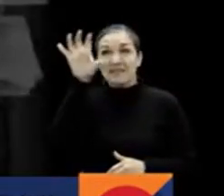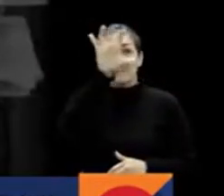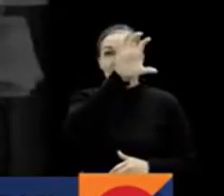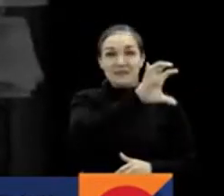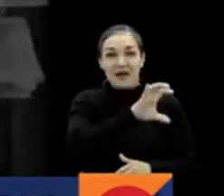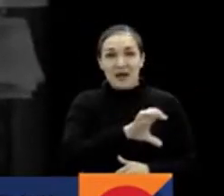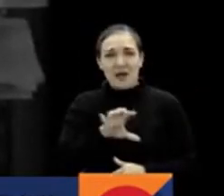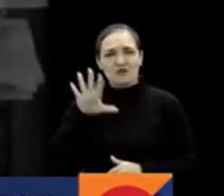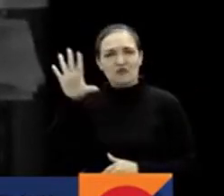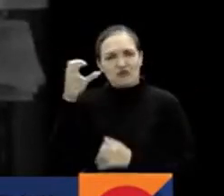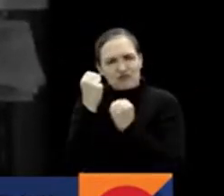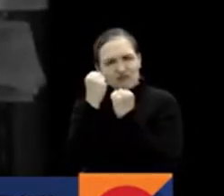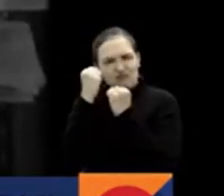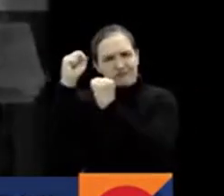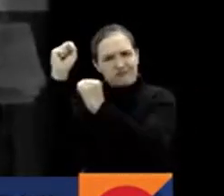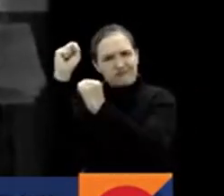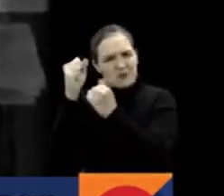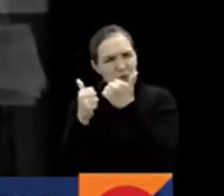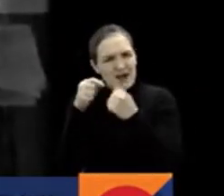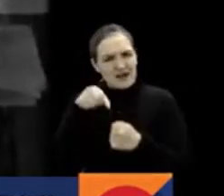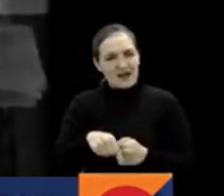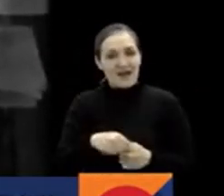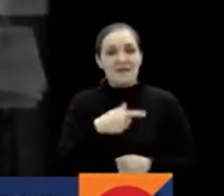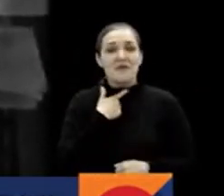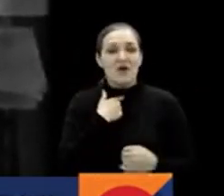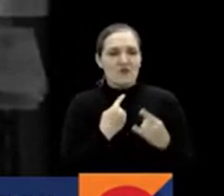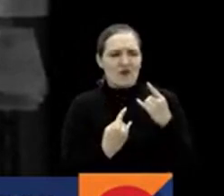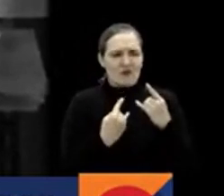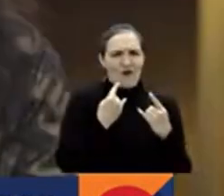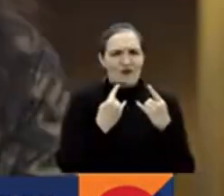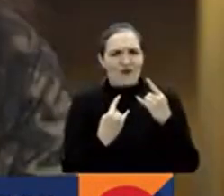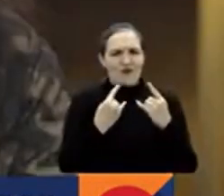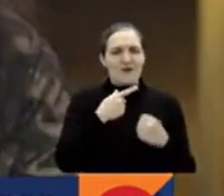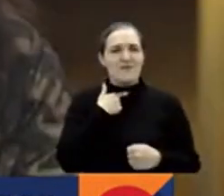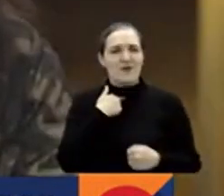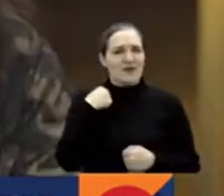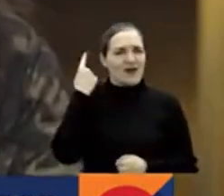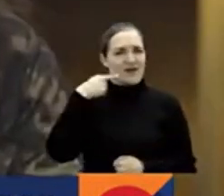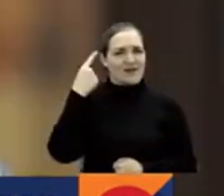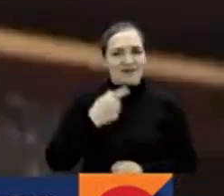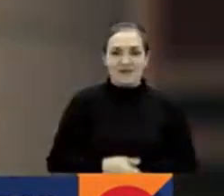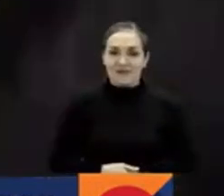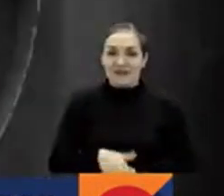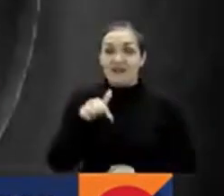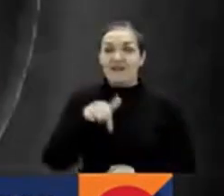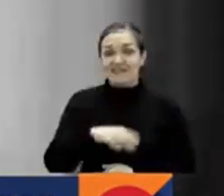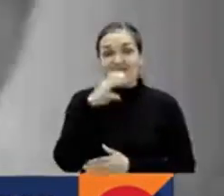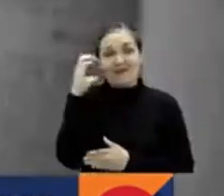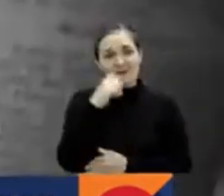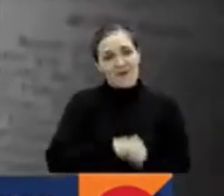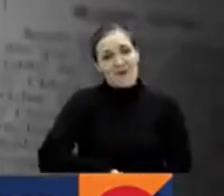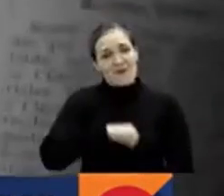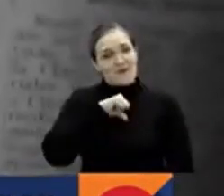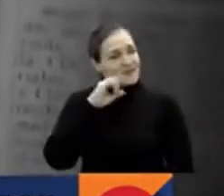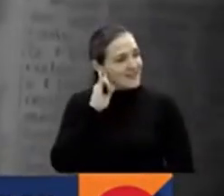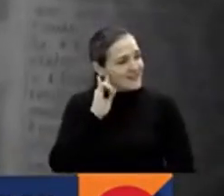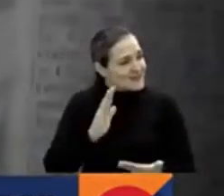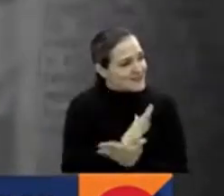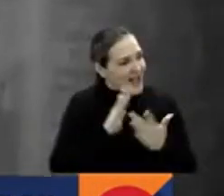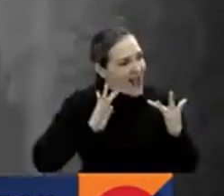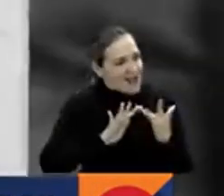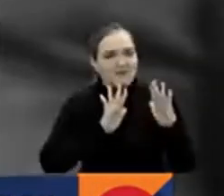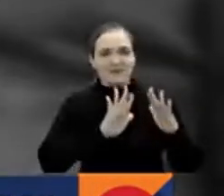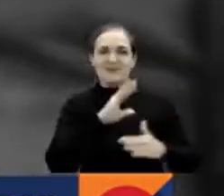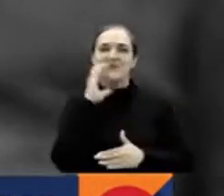y heroínas. El rock and roll loco. A mí me gusta este rock and roll loco. En esta nación el orgullo por nuestros sonidos hace la